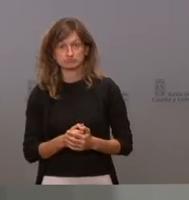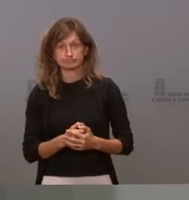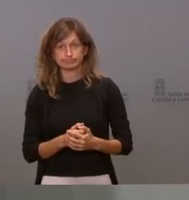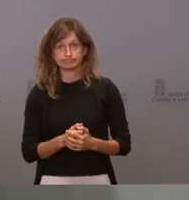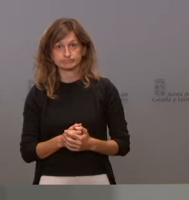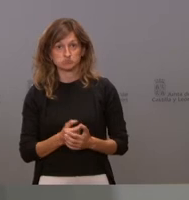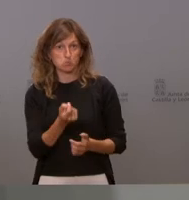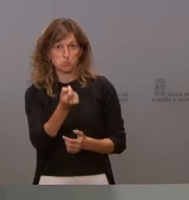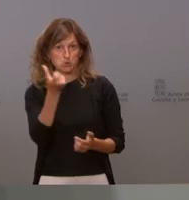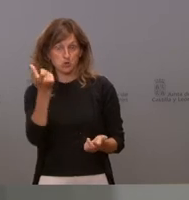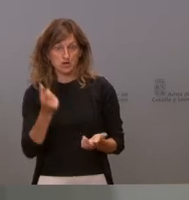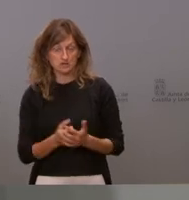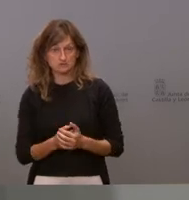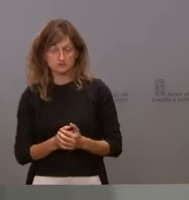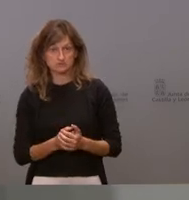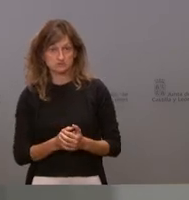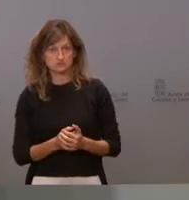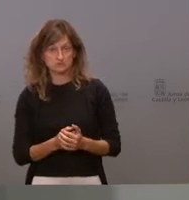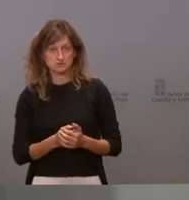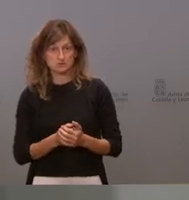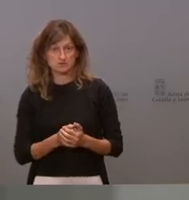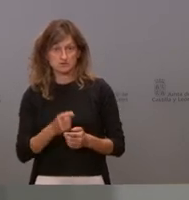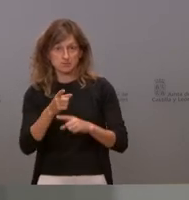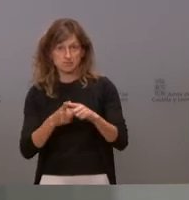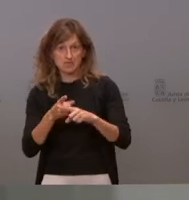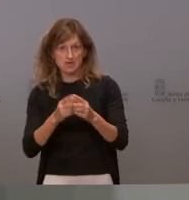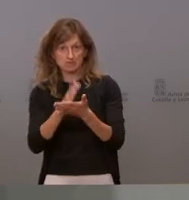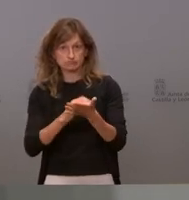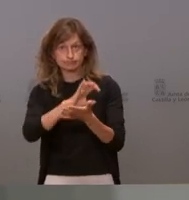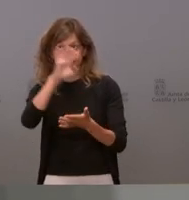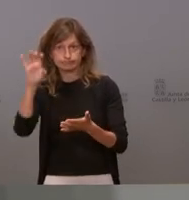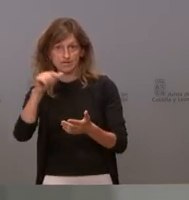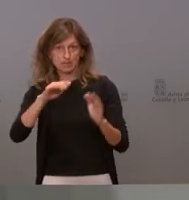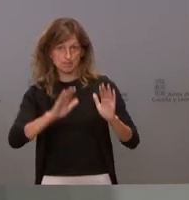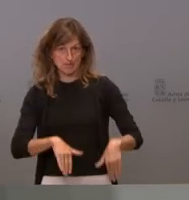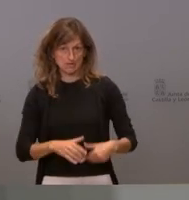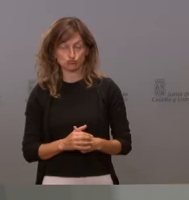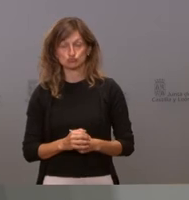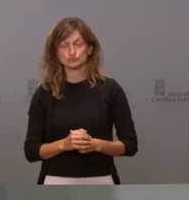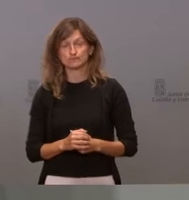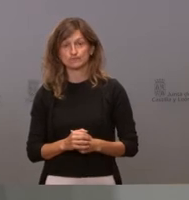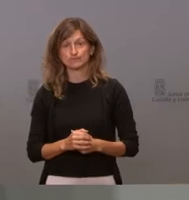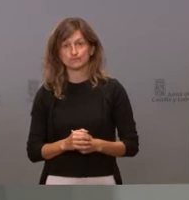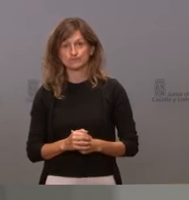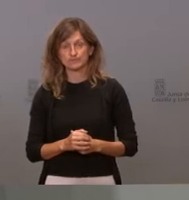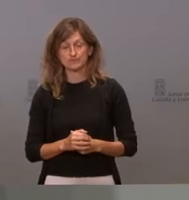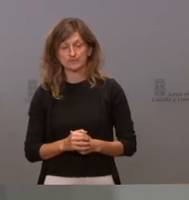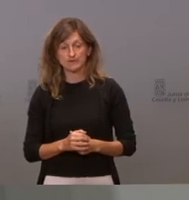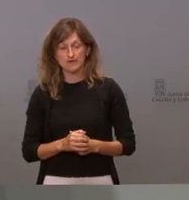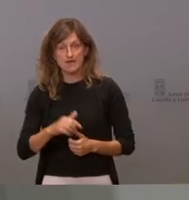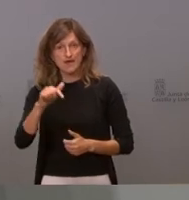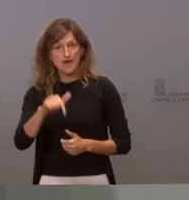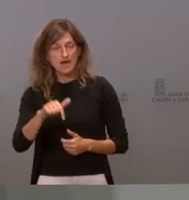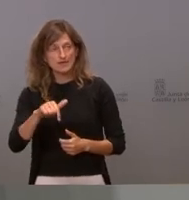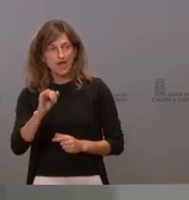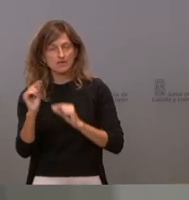son muy pocas menos que la media de las comunidades autónomas yo creo que es que esto no es así la verdad es que aquí lo que hay es